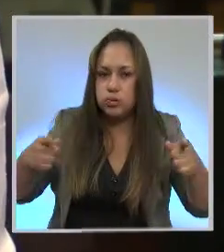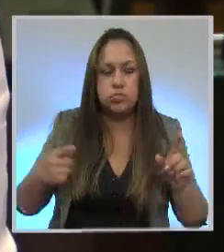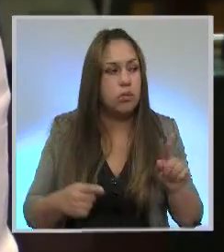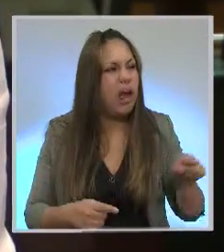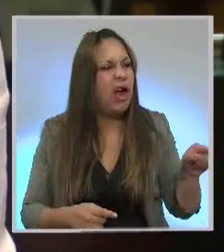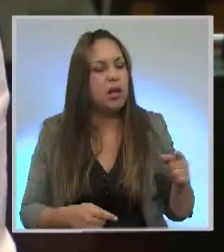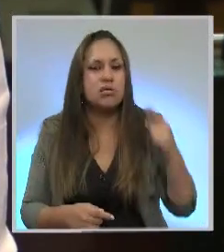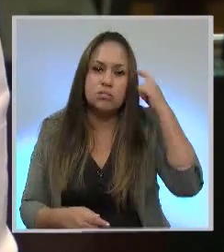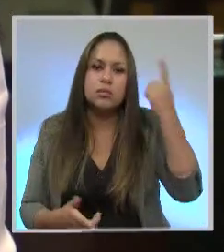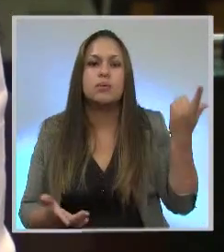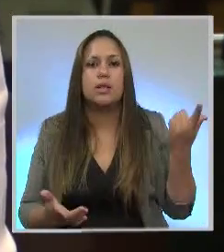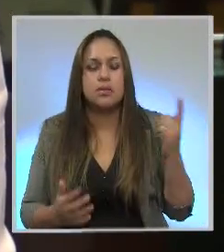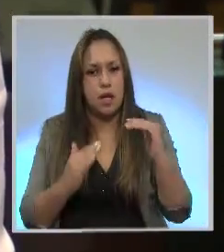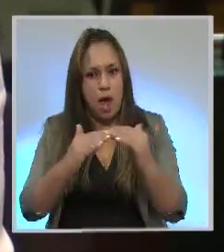la equidad y la justicia social. ver el video.